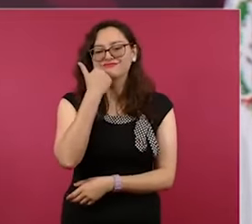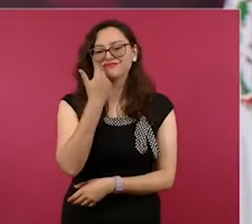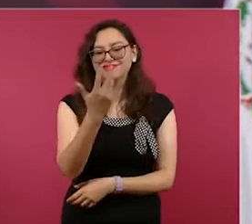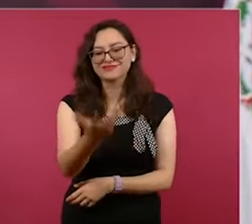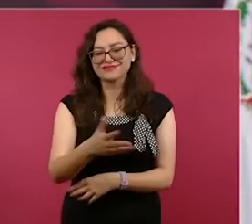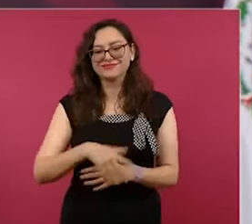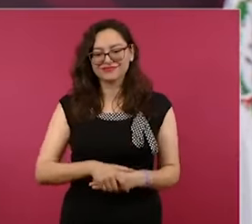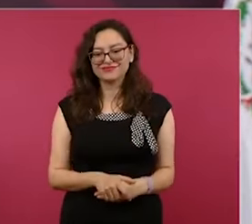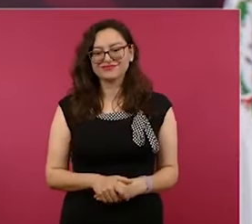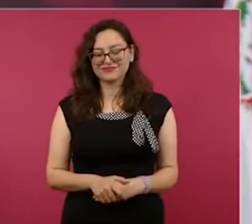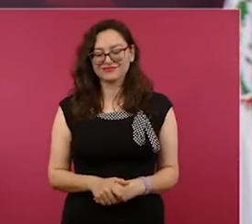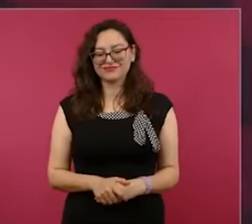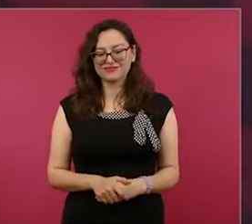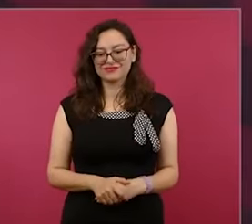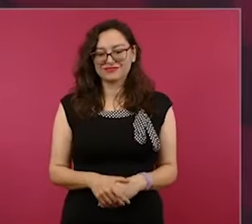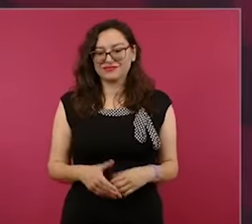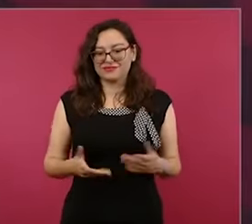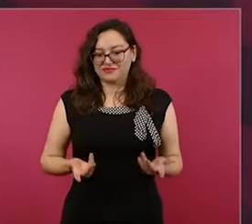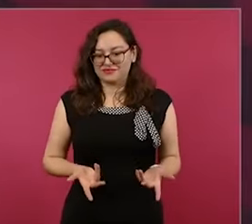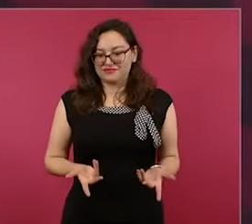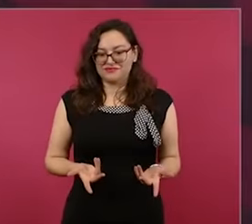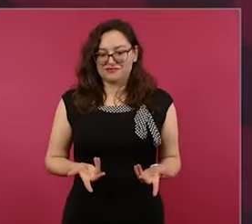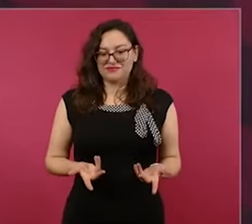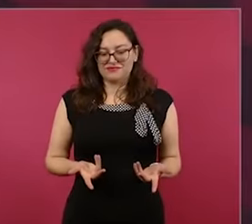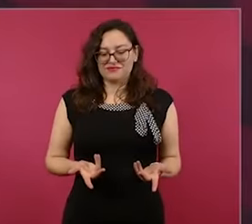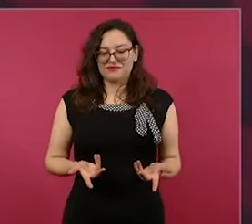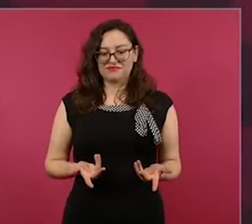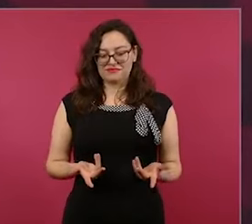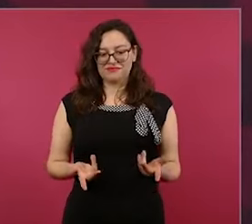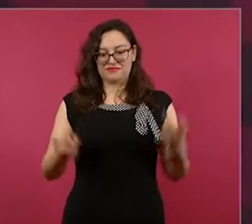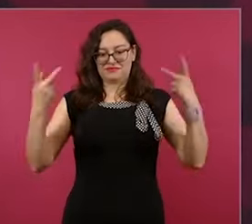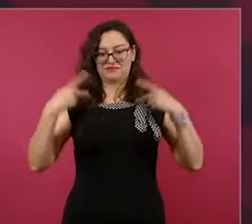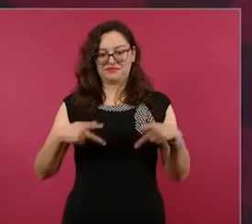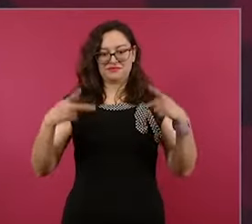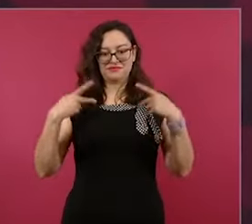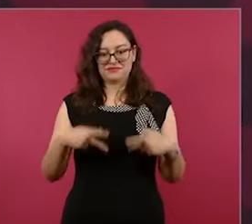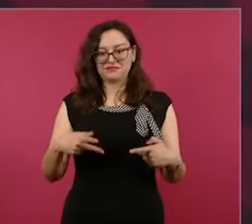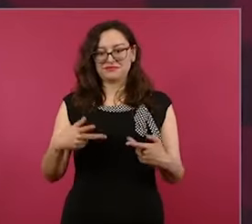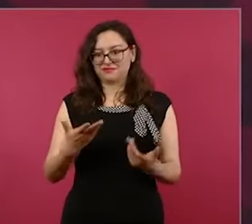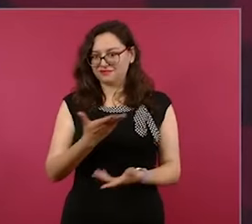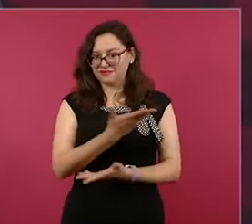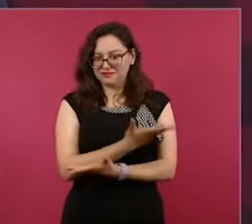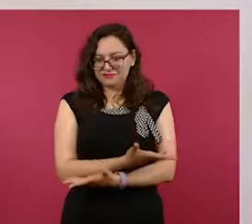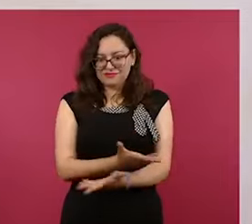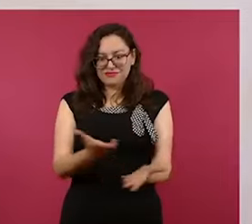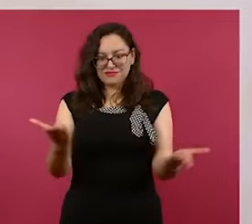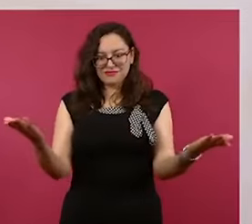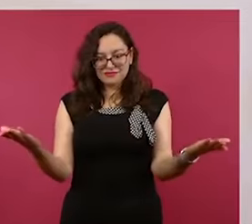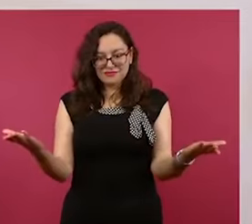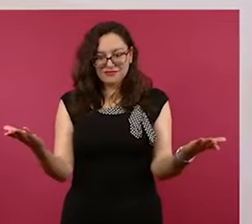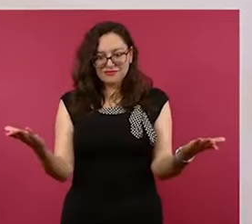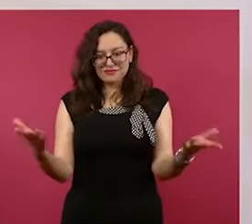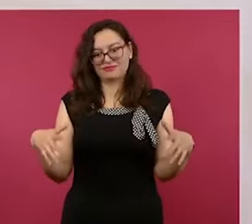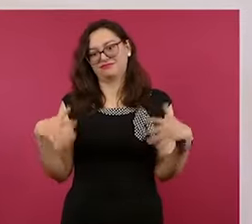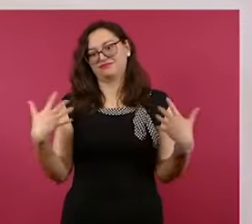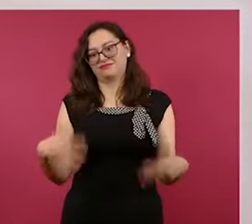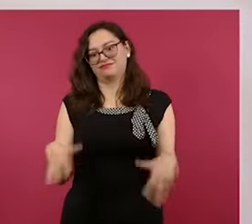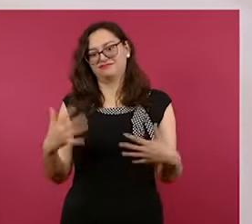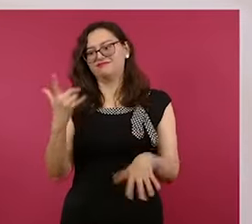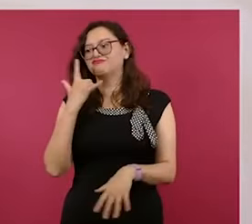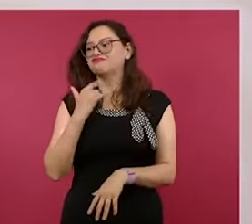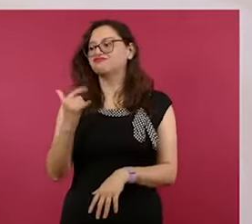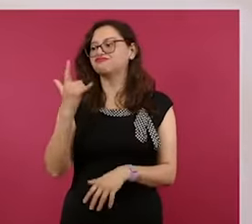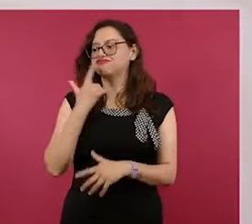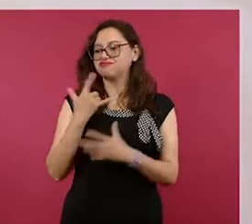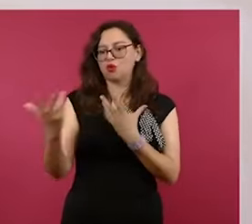quienes han sido los precursores